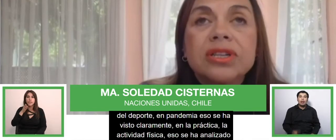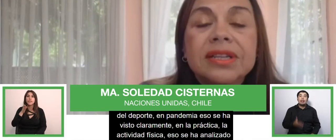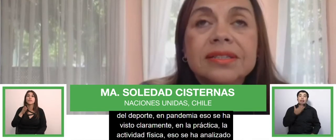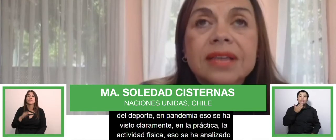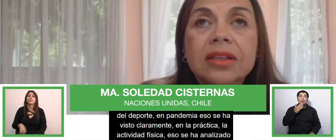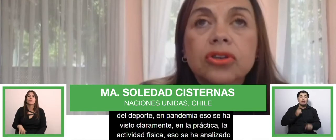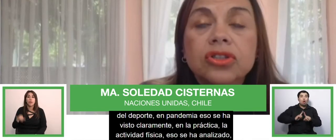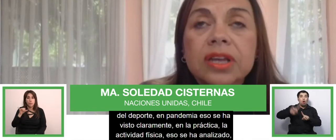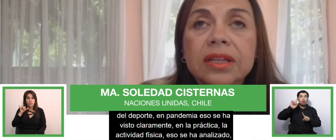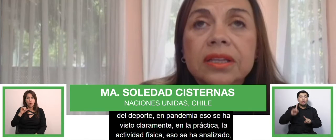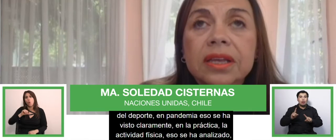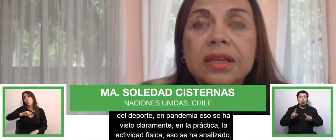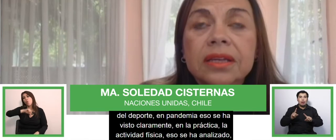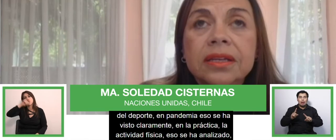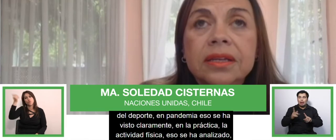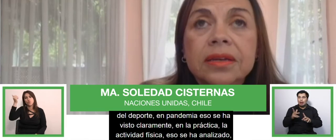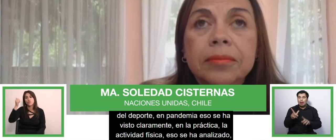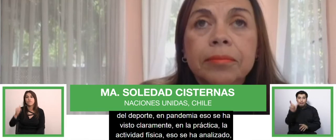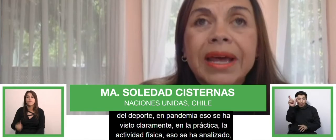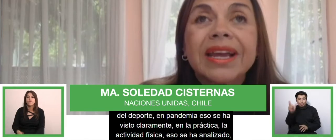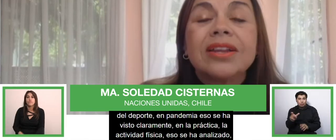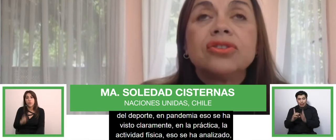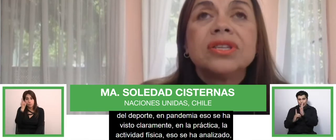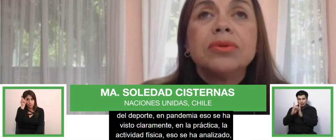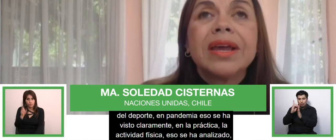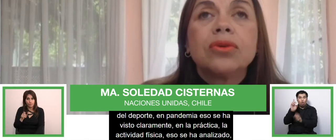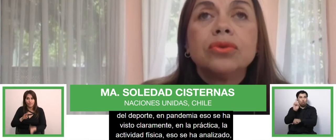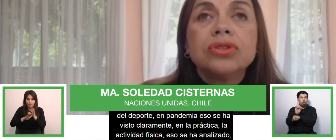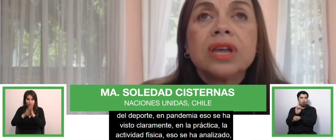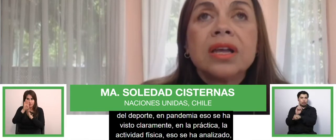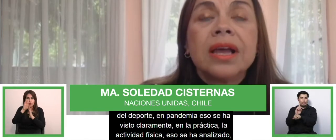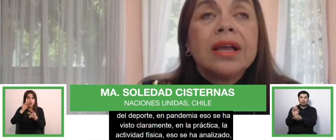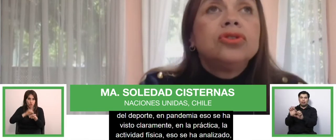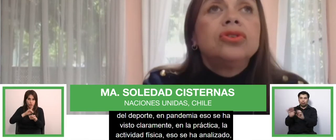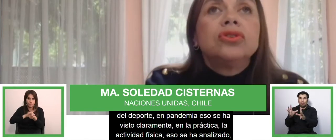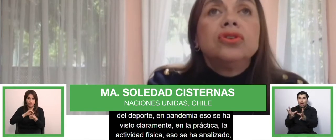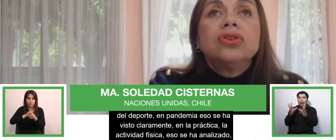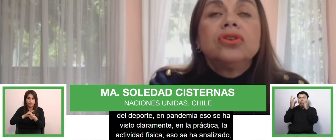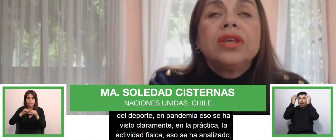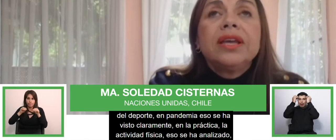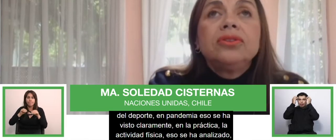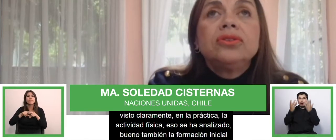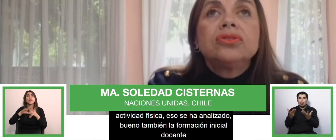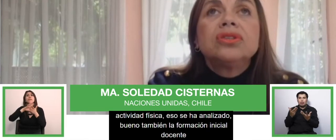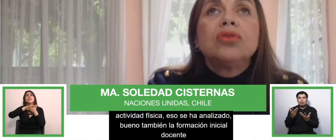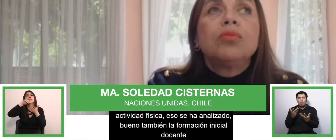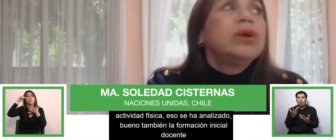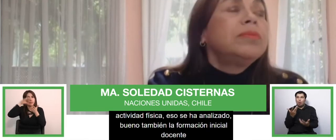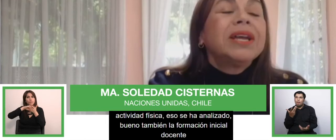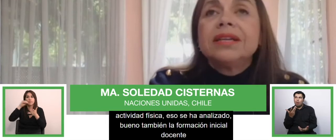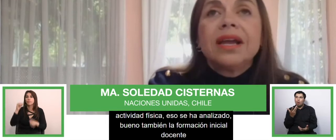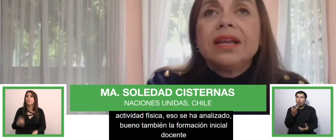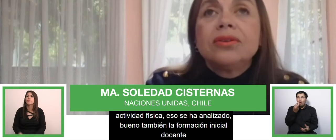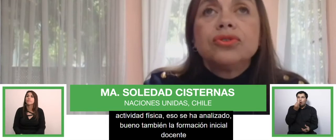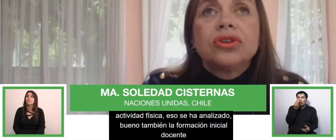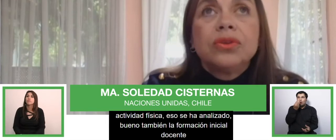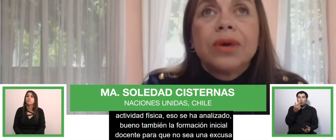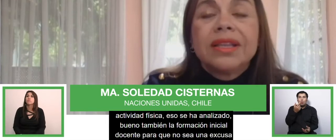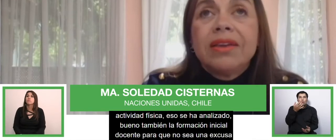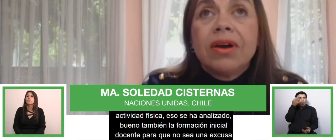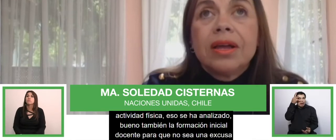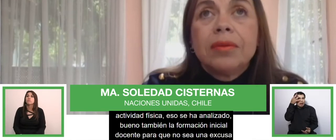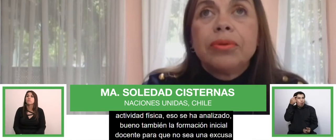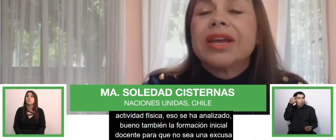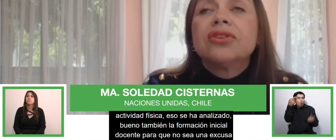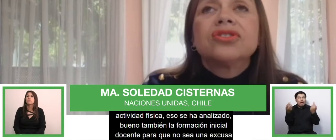formación inicial docente. Para que no sea una excusa, yo no conozco de esto, entonces no puedo practicar la inclusión